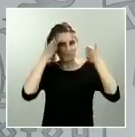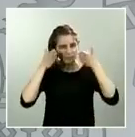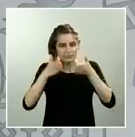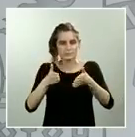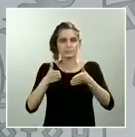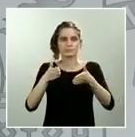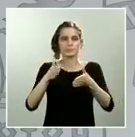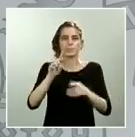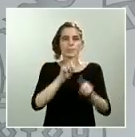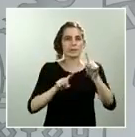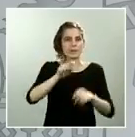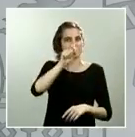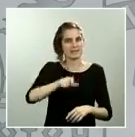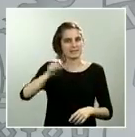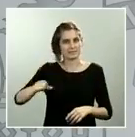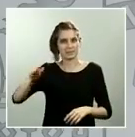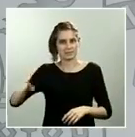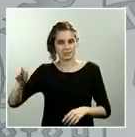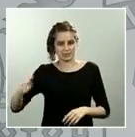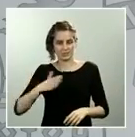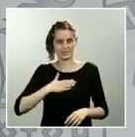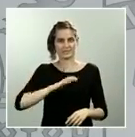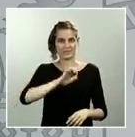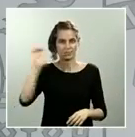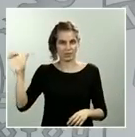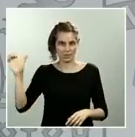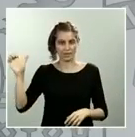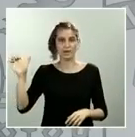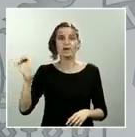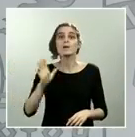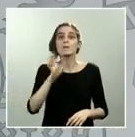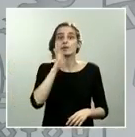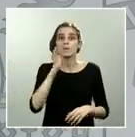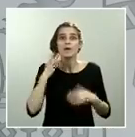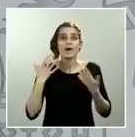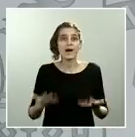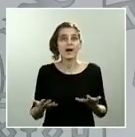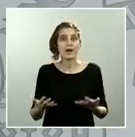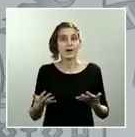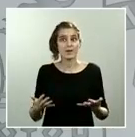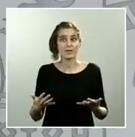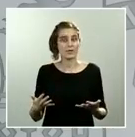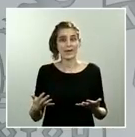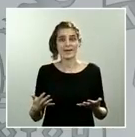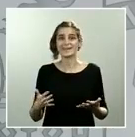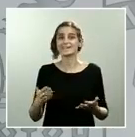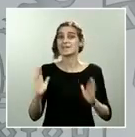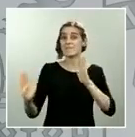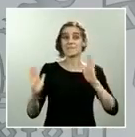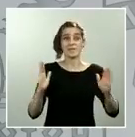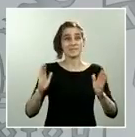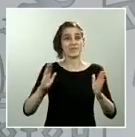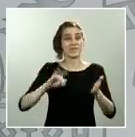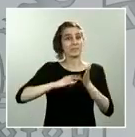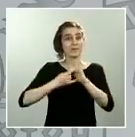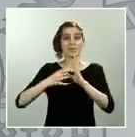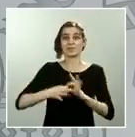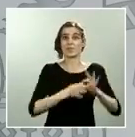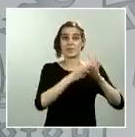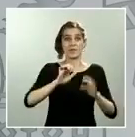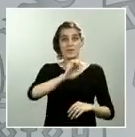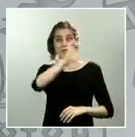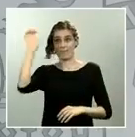de los ciudadanos europeos porque en este momento se espera Europa más que nunca y si Europa no está a la altura de las circunstancias